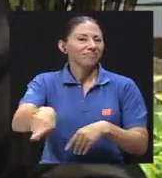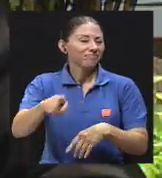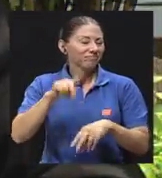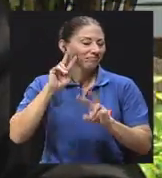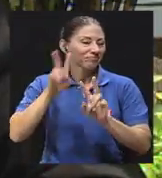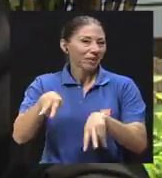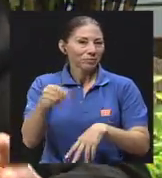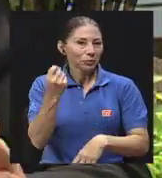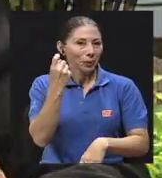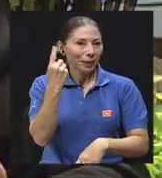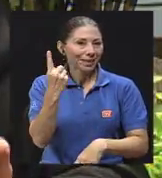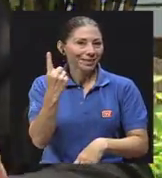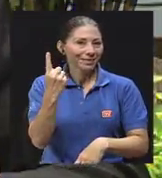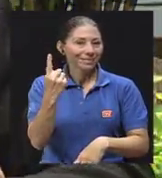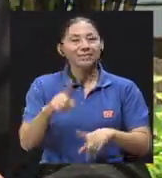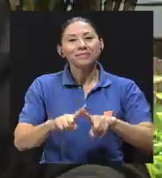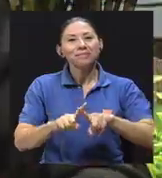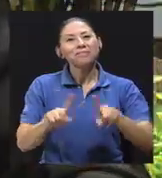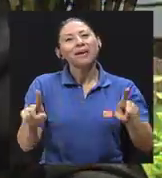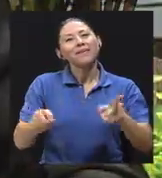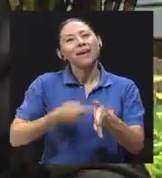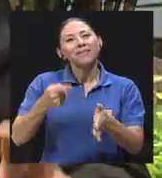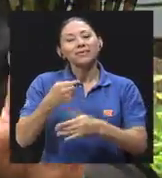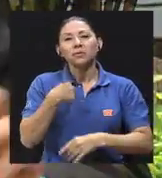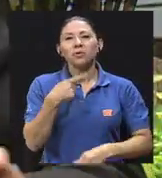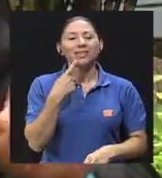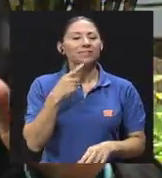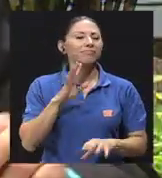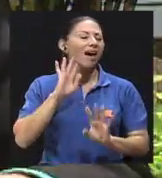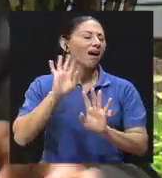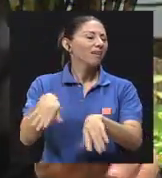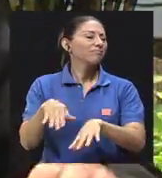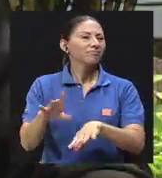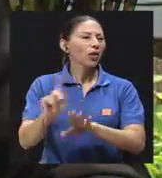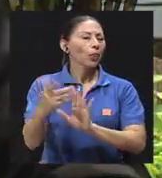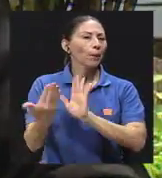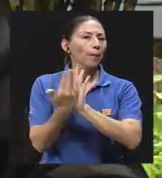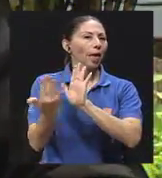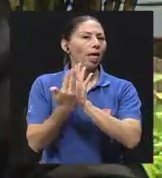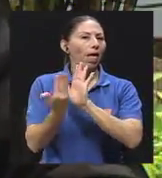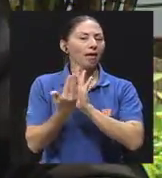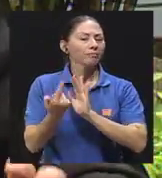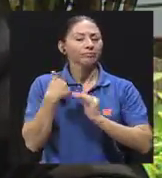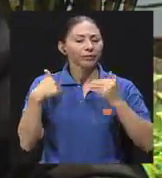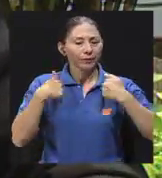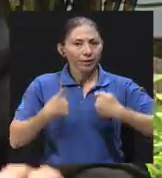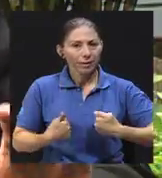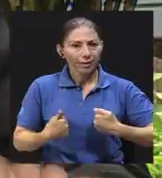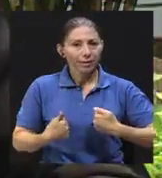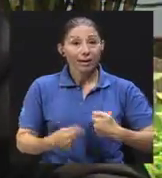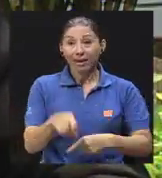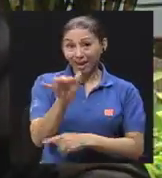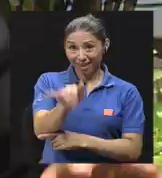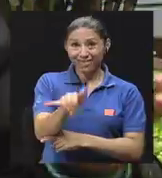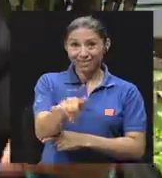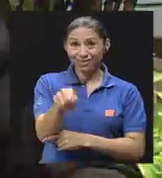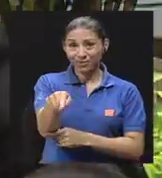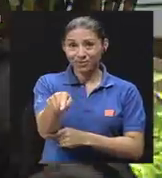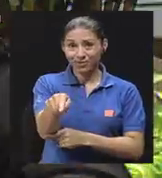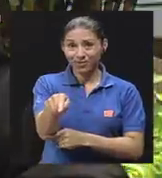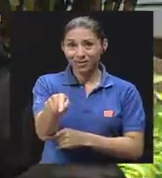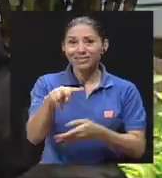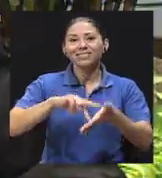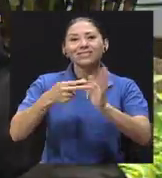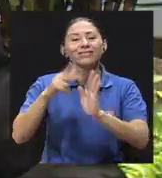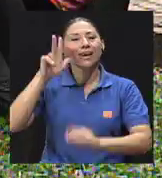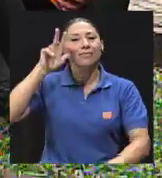entender. Pero ese decir, no me moleste, no me moleste, estoy cansado. Eso, ahí se